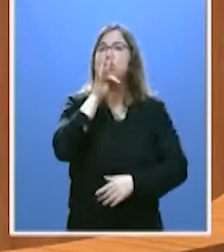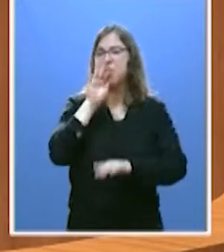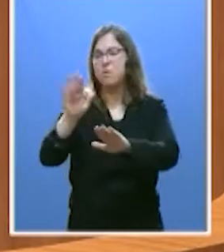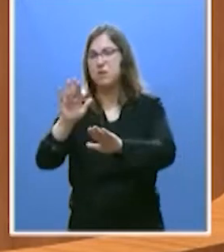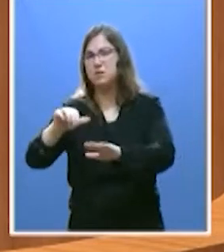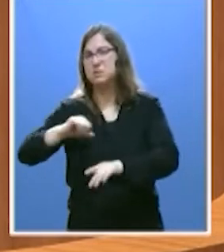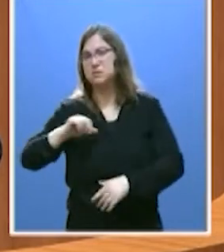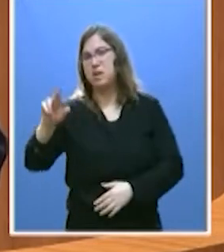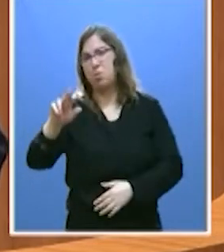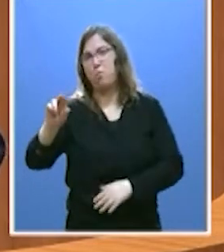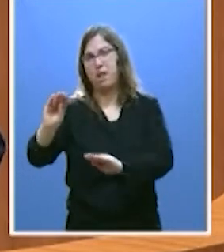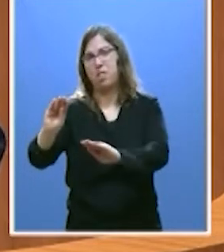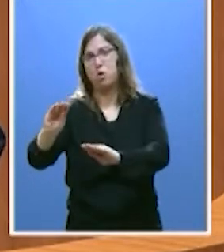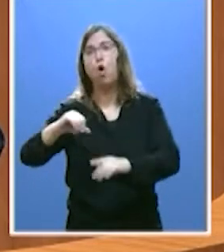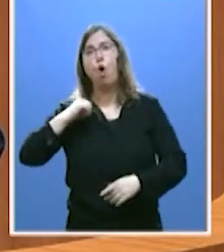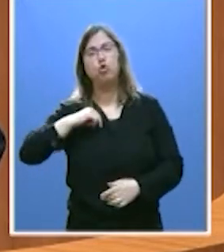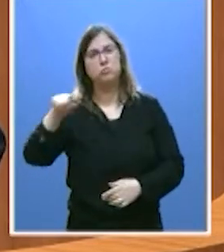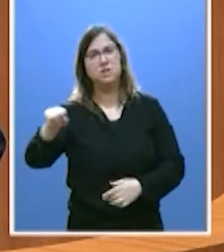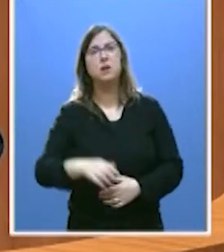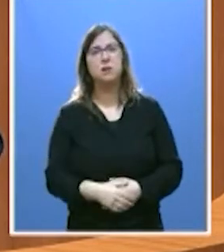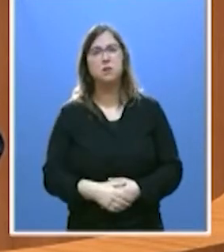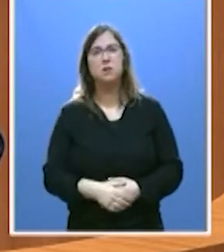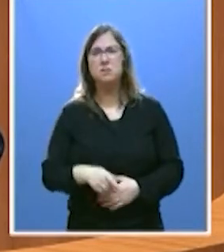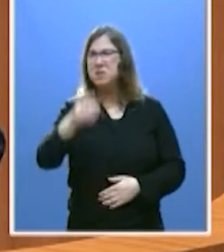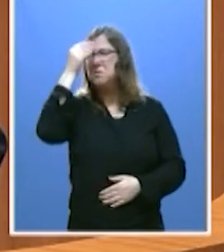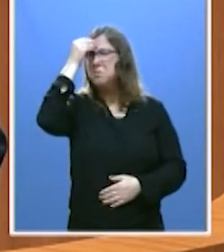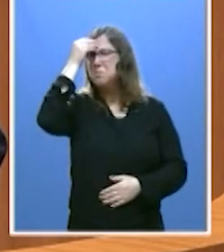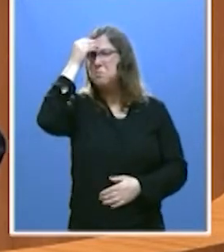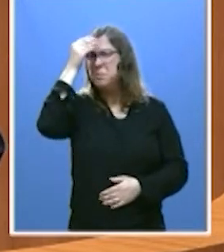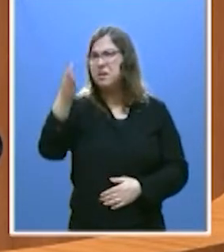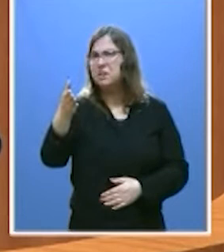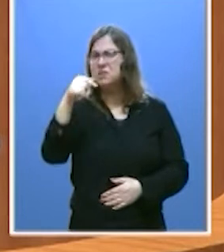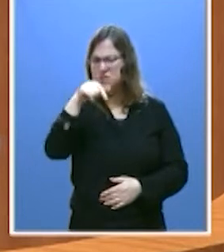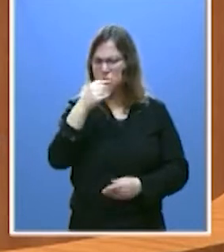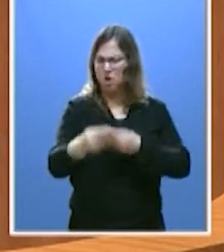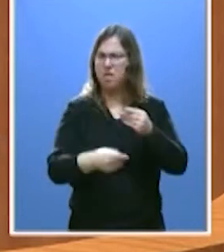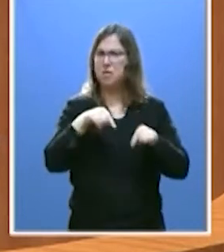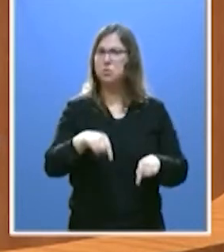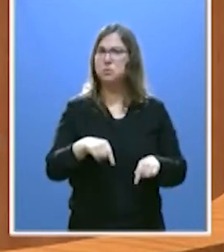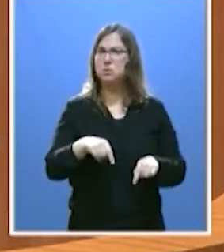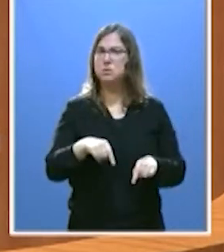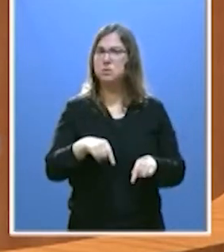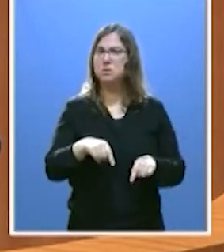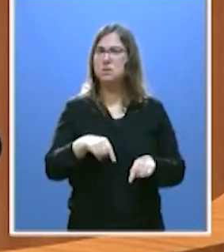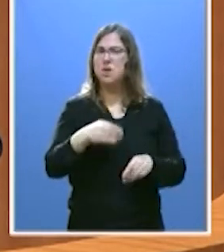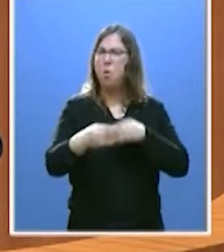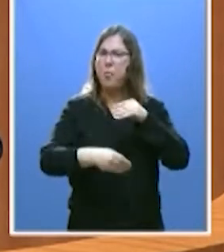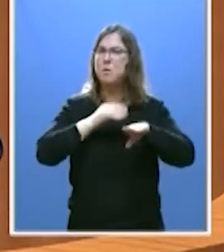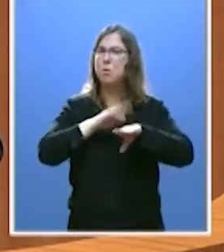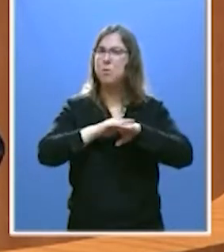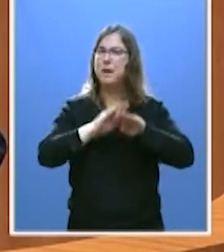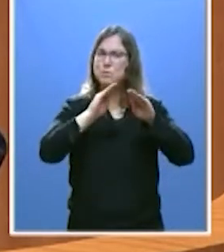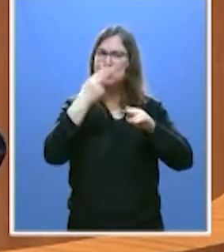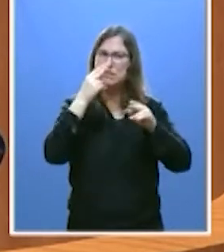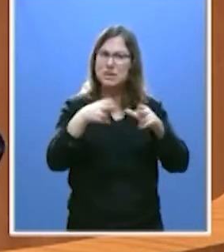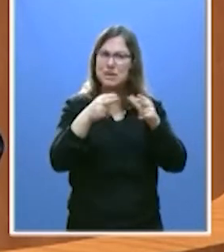recuperándose en el hospital, pensarían que esto que se hace hoy aquí se hace en